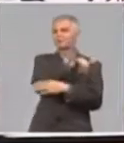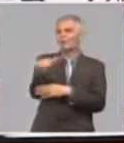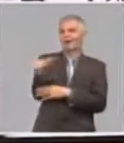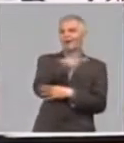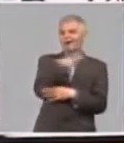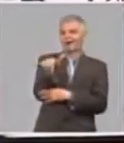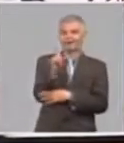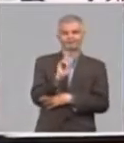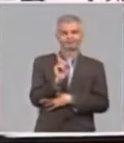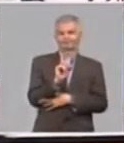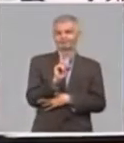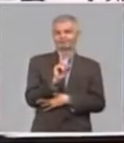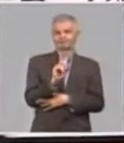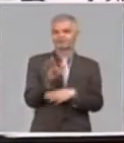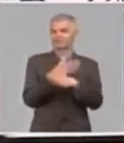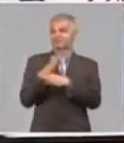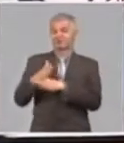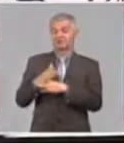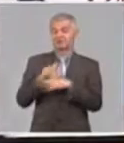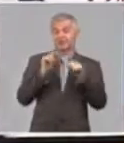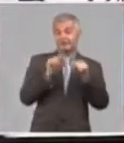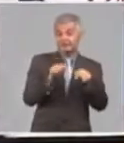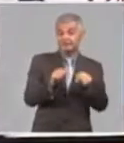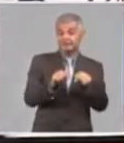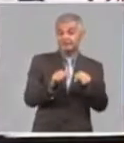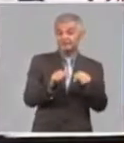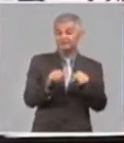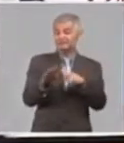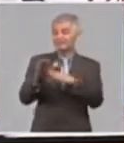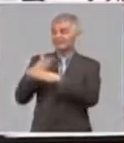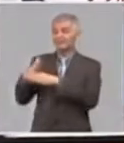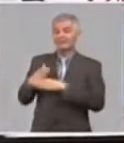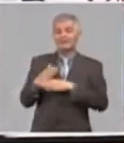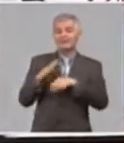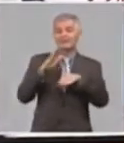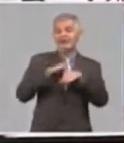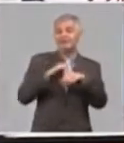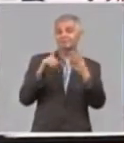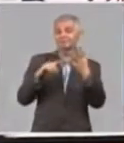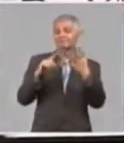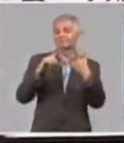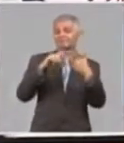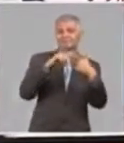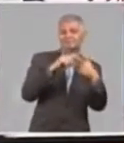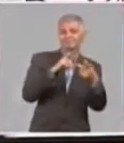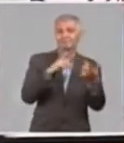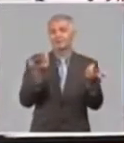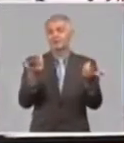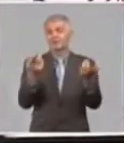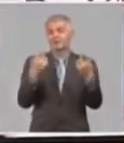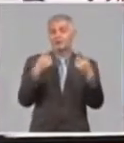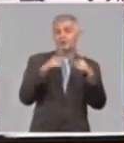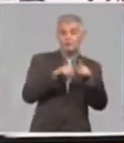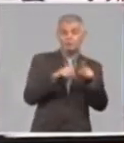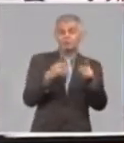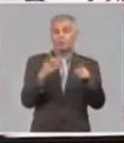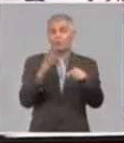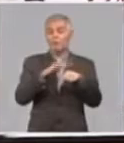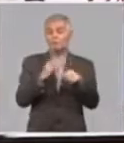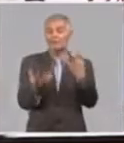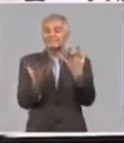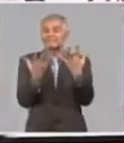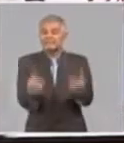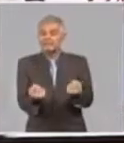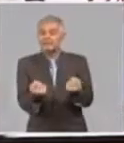sentido, bueno, pues esas múltiples causas que acompañan la sequía en un momento determinado requiere